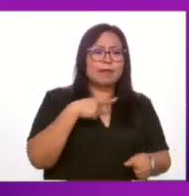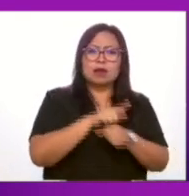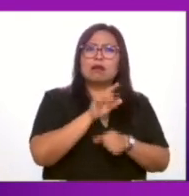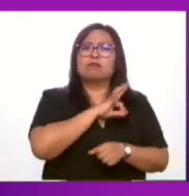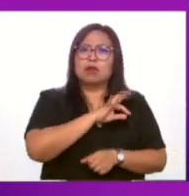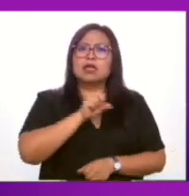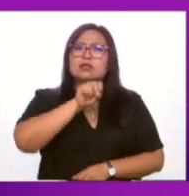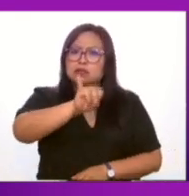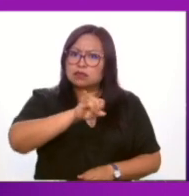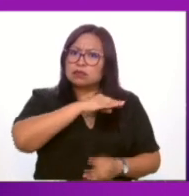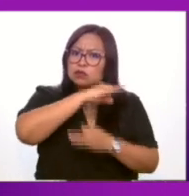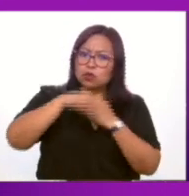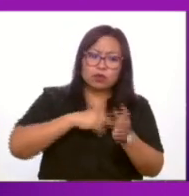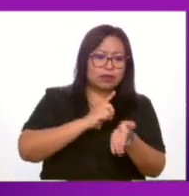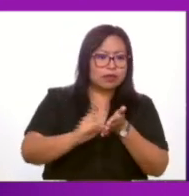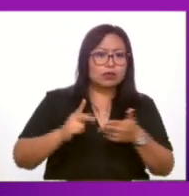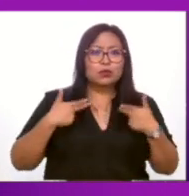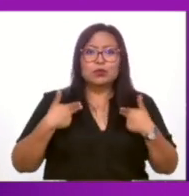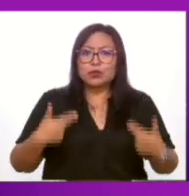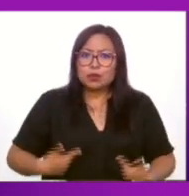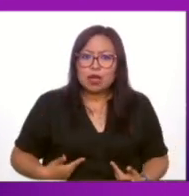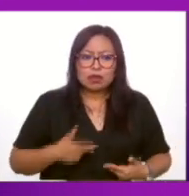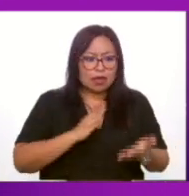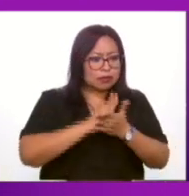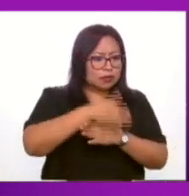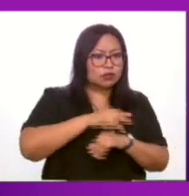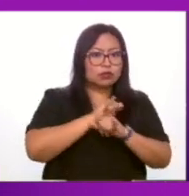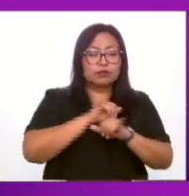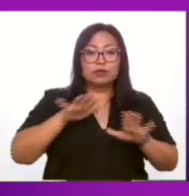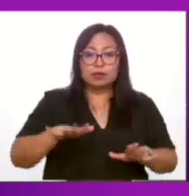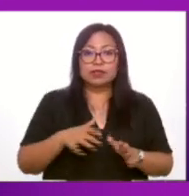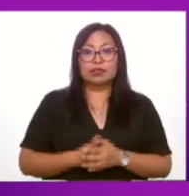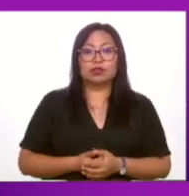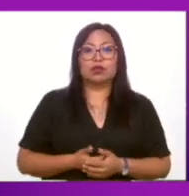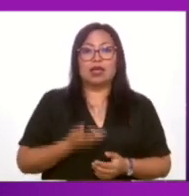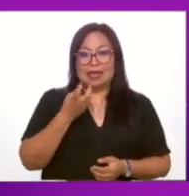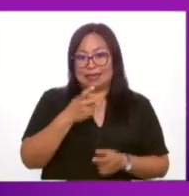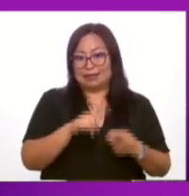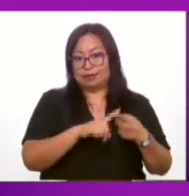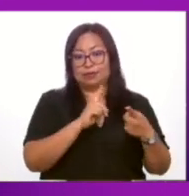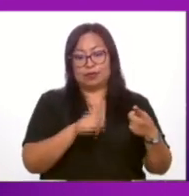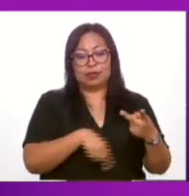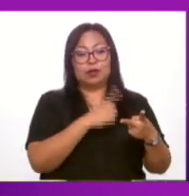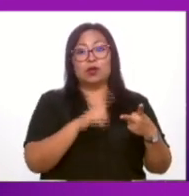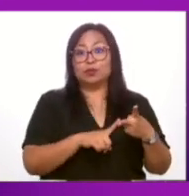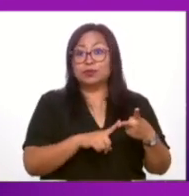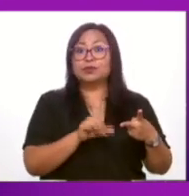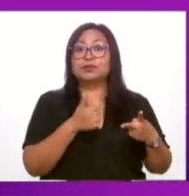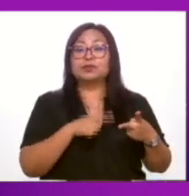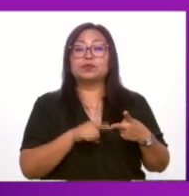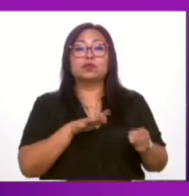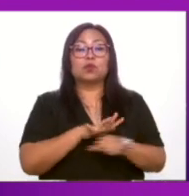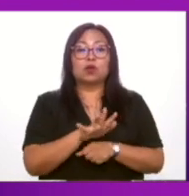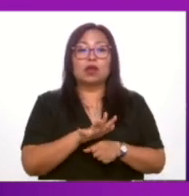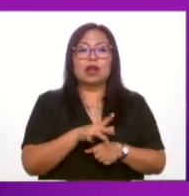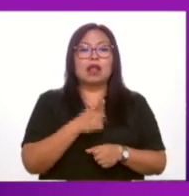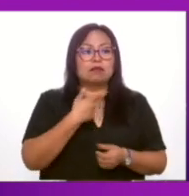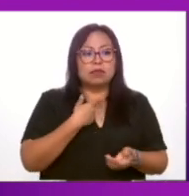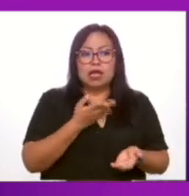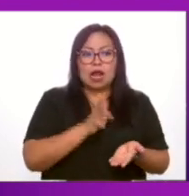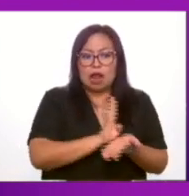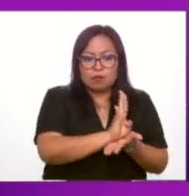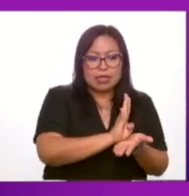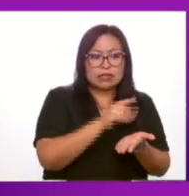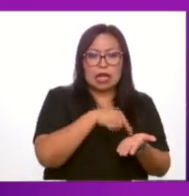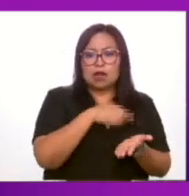específica dos derechos humanos. Por un lado, como lo he dicho, el derecho a acceso a datos personales y, por otro, el del bienestar social